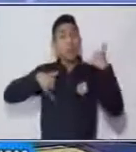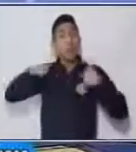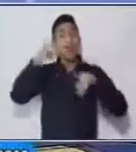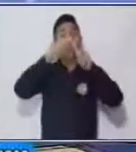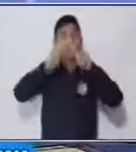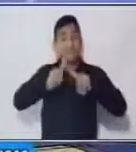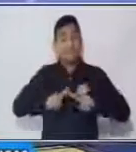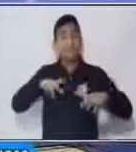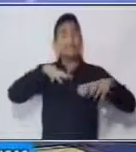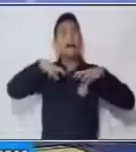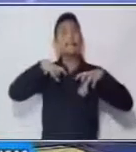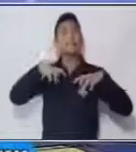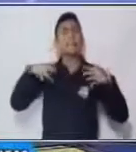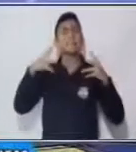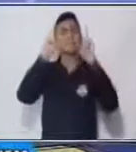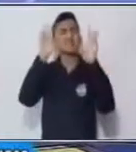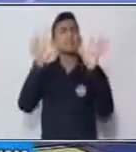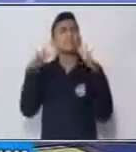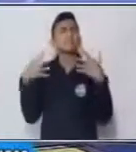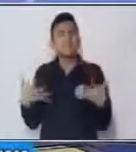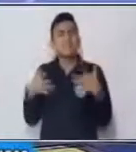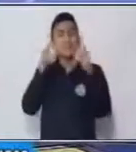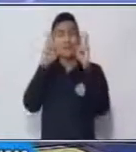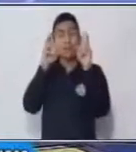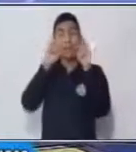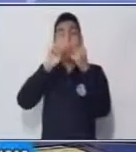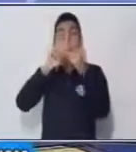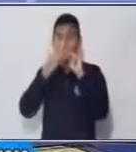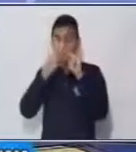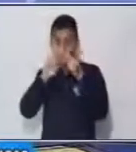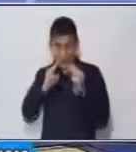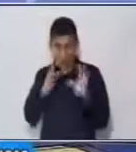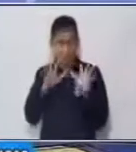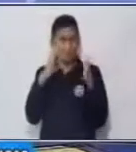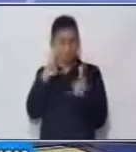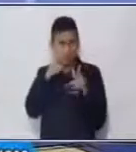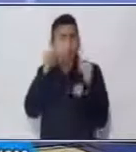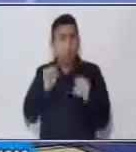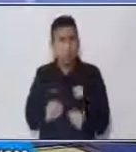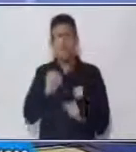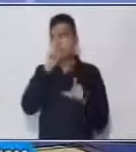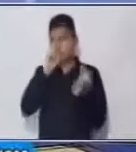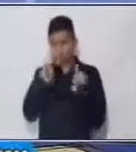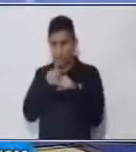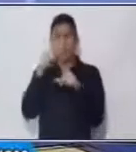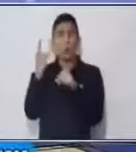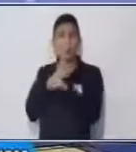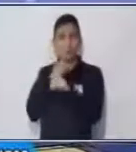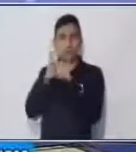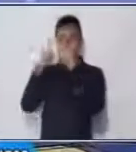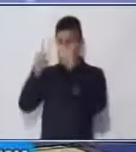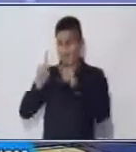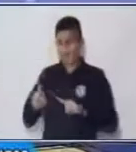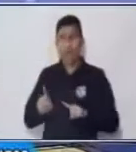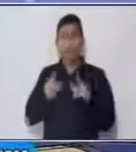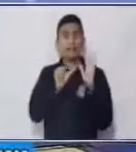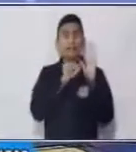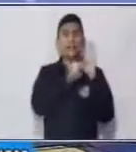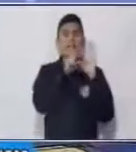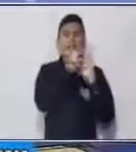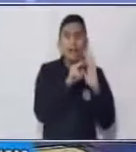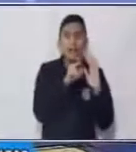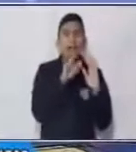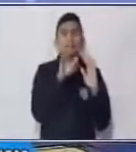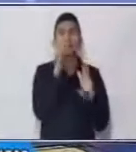diferentes actividades relacionadas con el área de matemática, las cuales se pueden aplicar a diferentes grados, no solamente al tercer